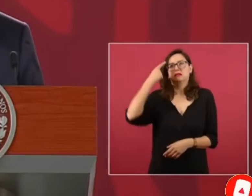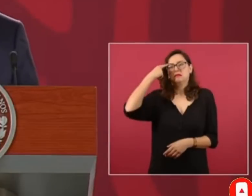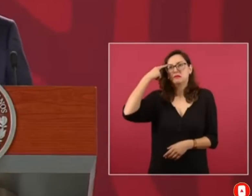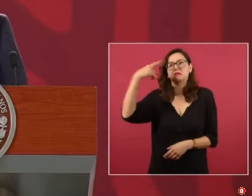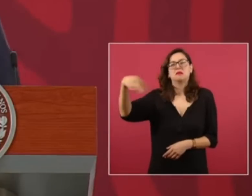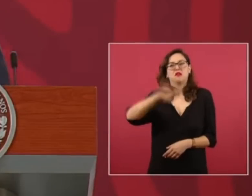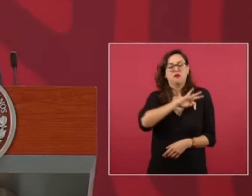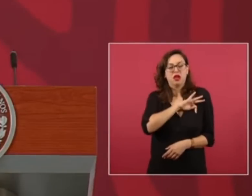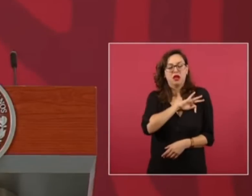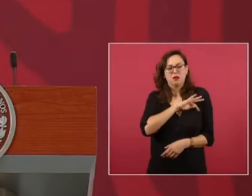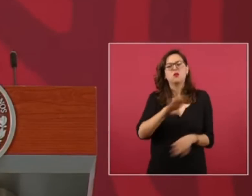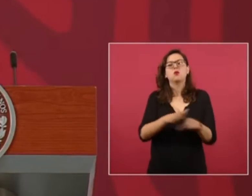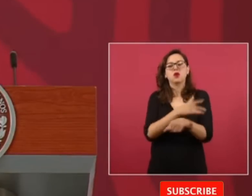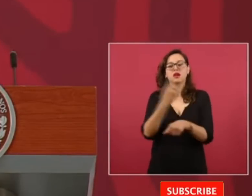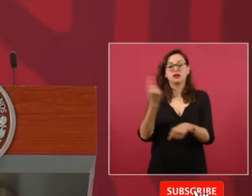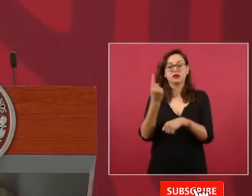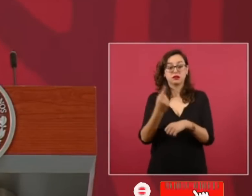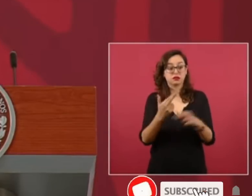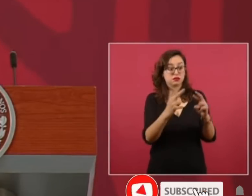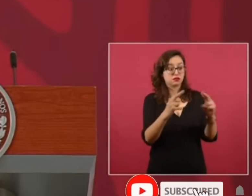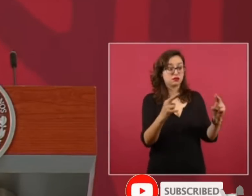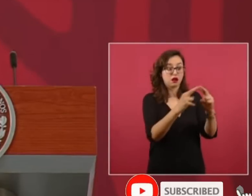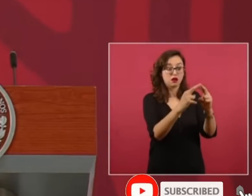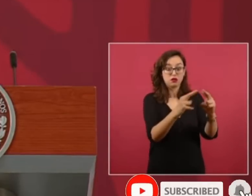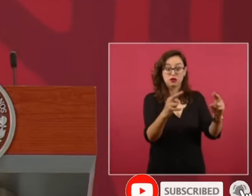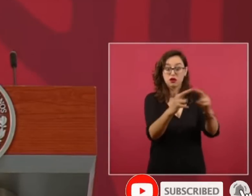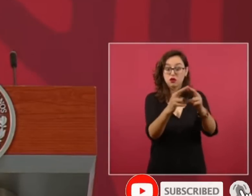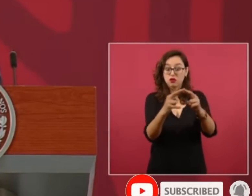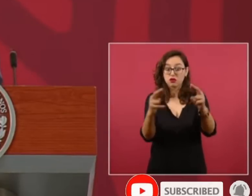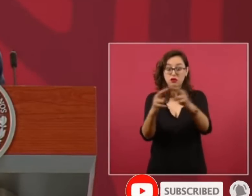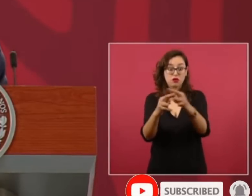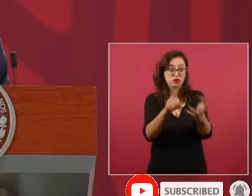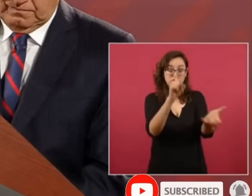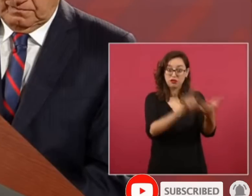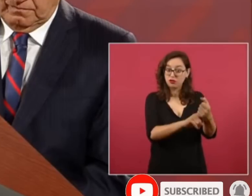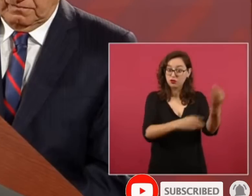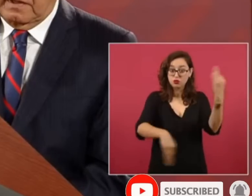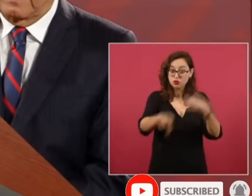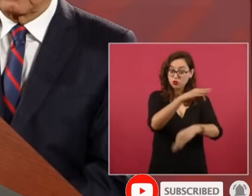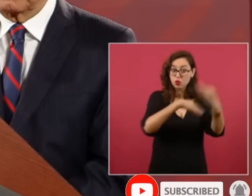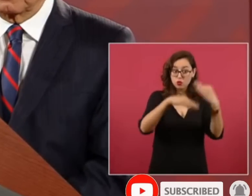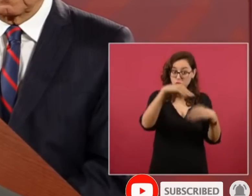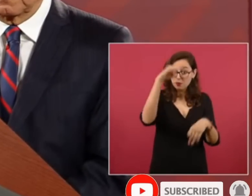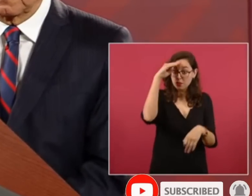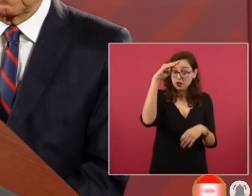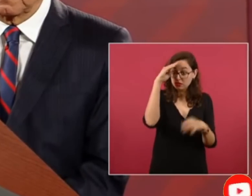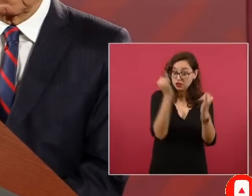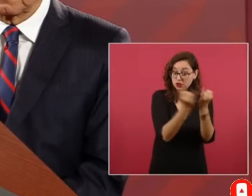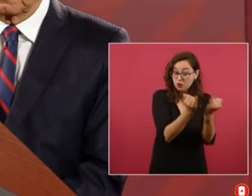y también del pensamiento filosófico laico.